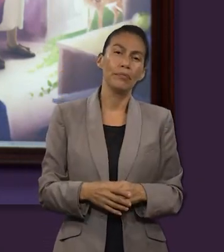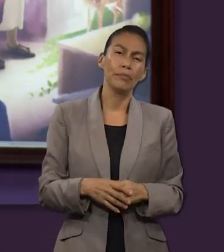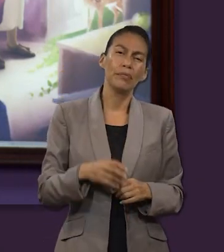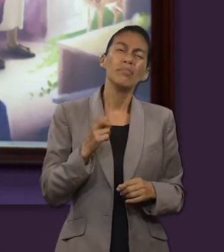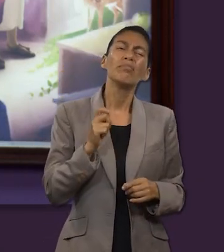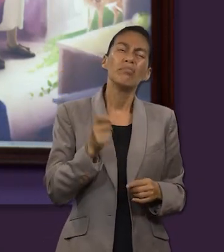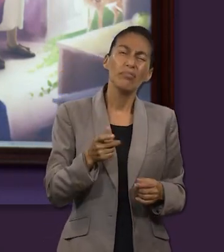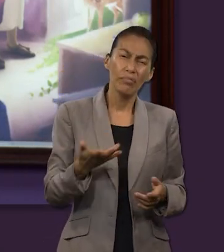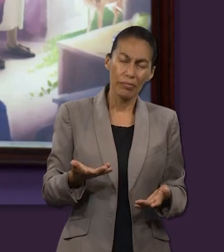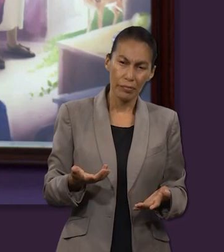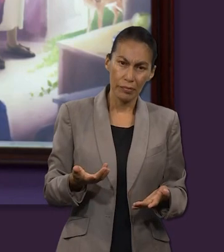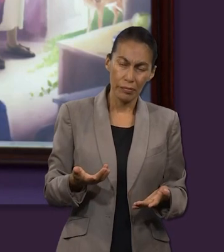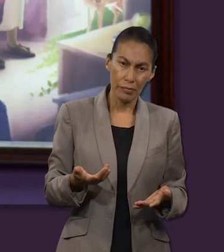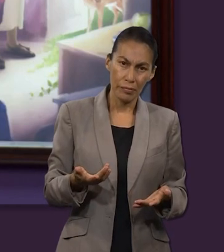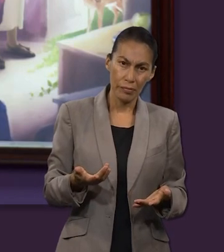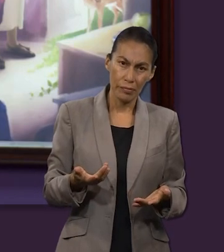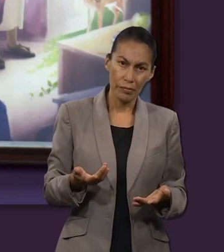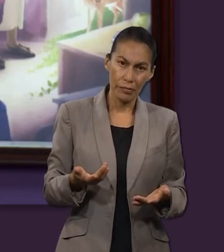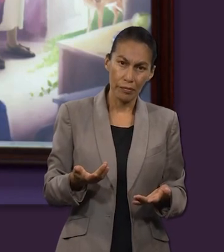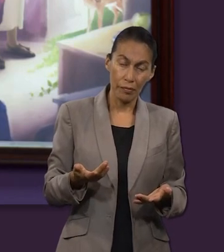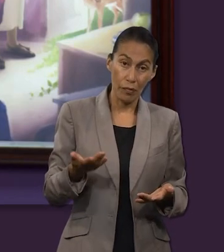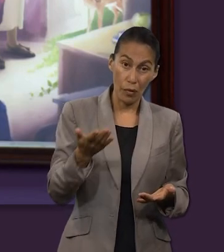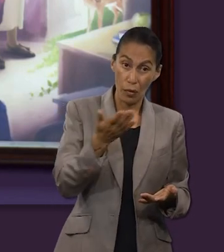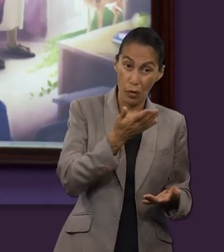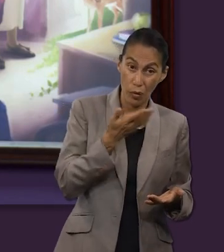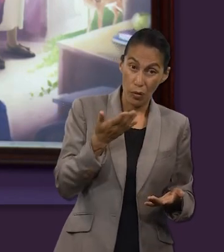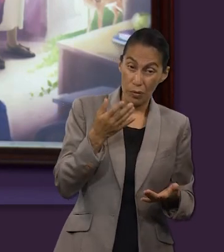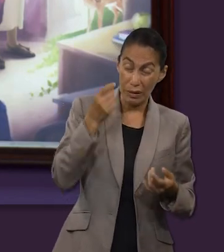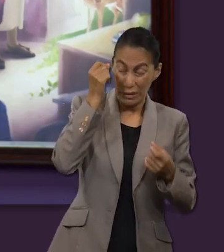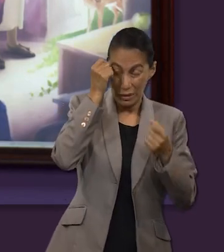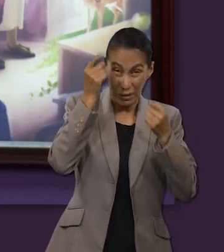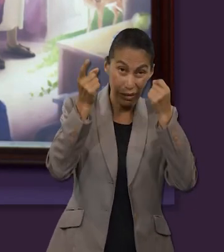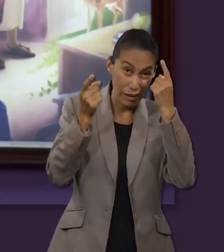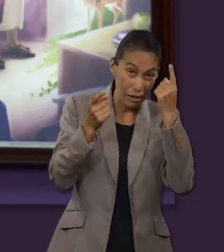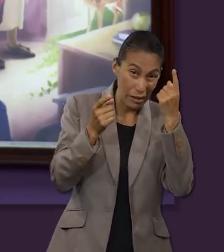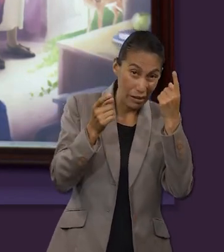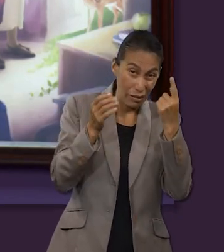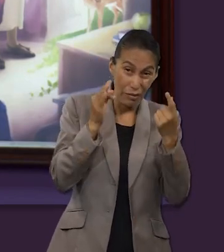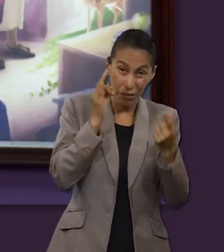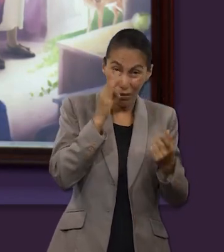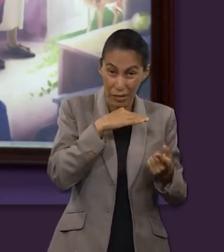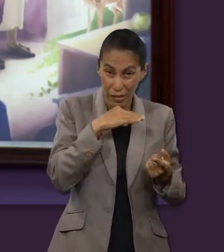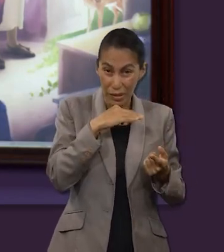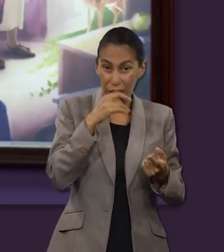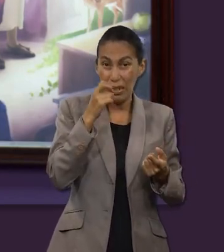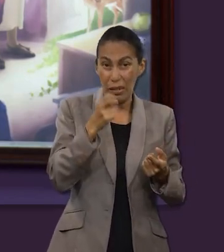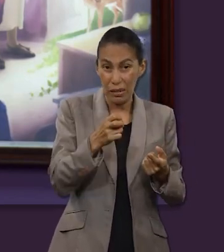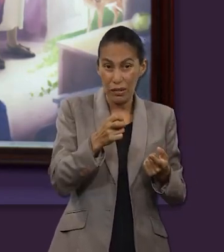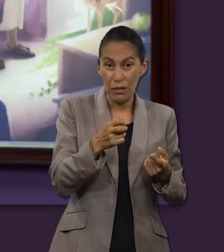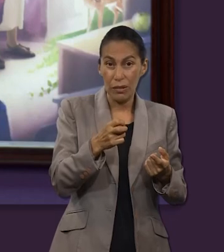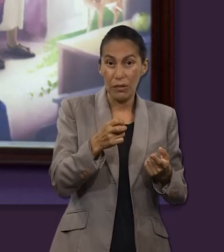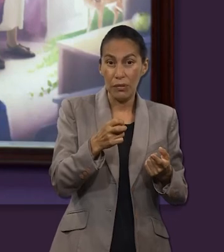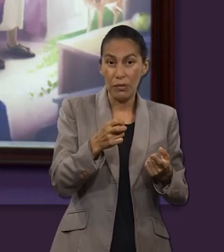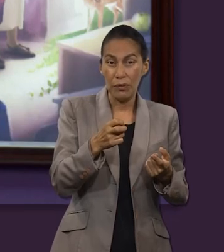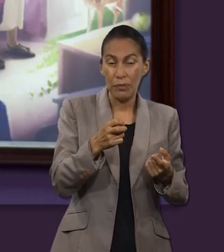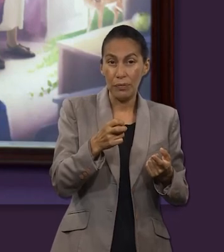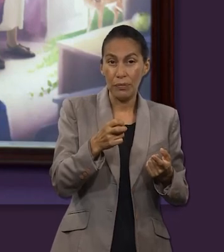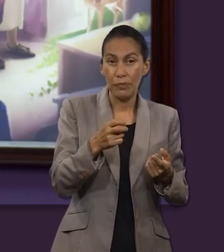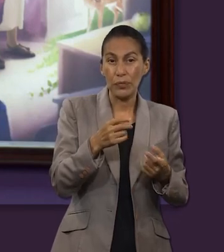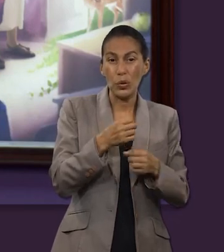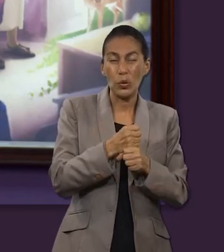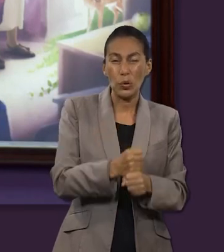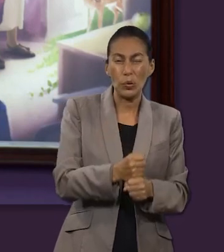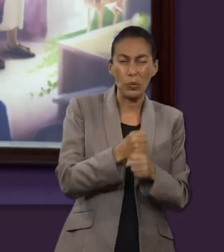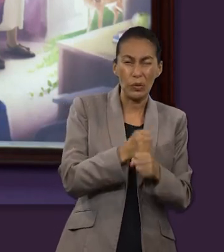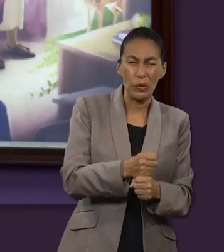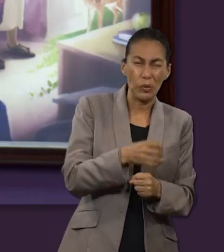¿Y qué ocasionó esto? Que su falsa teología, esa falsa creencia, los llevara a un